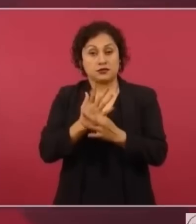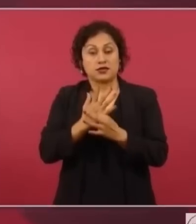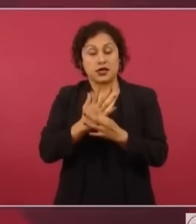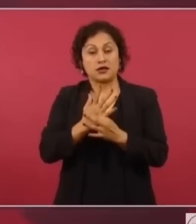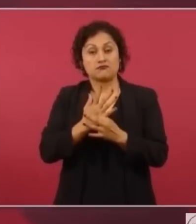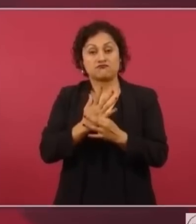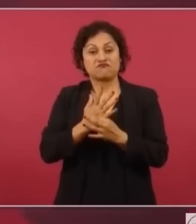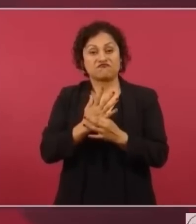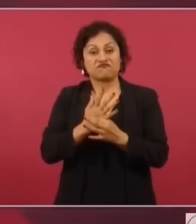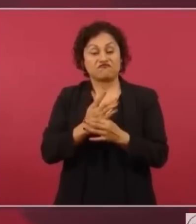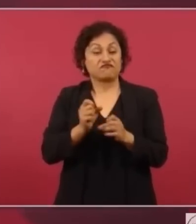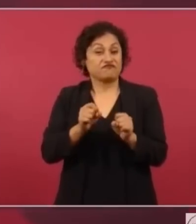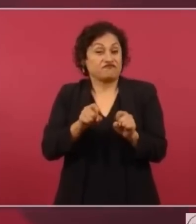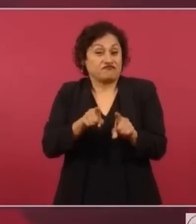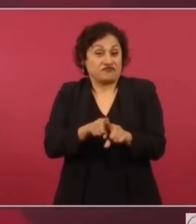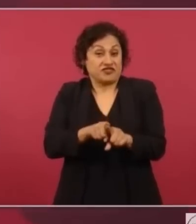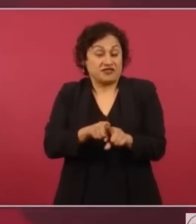contra